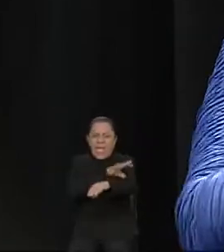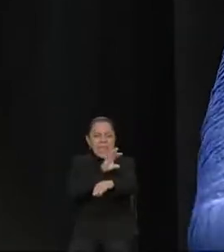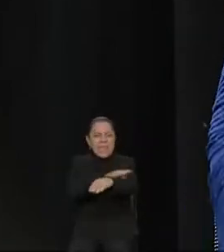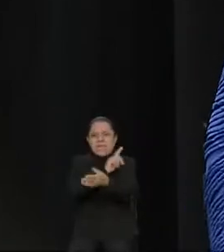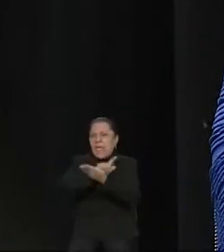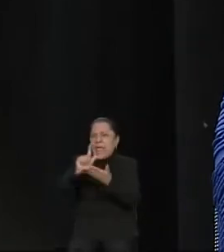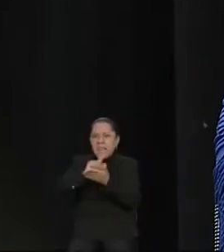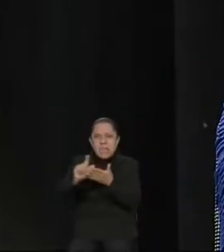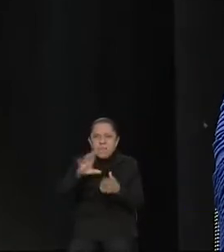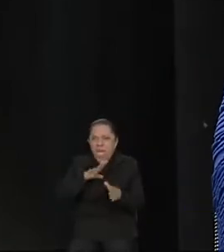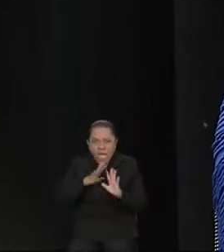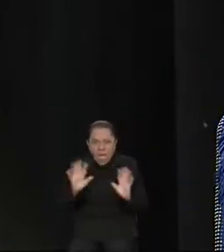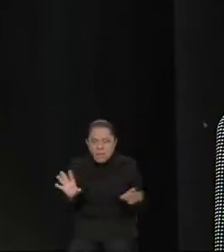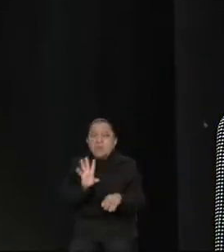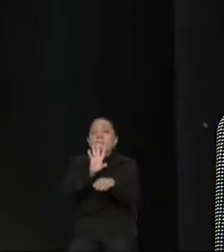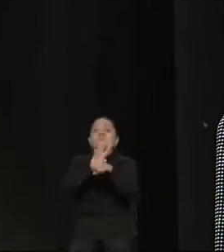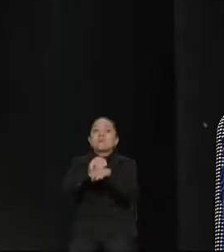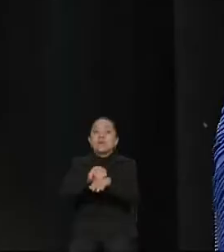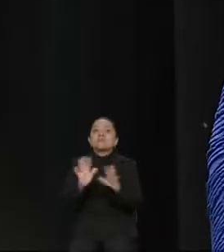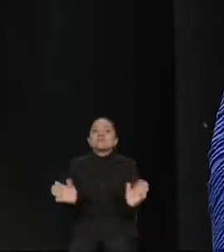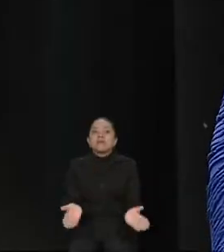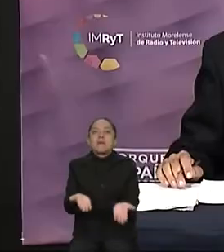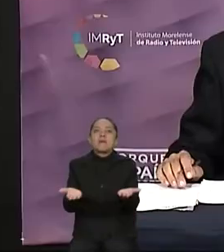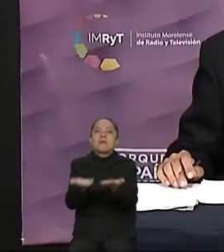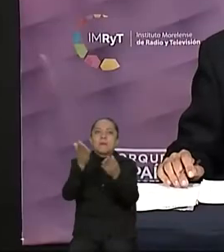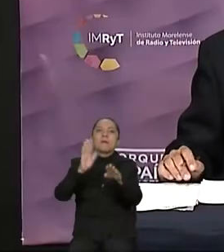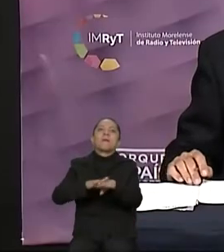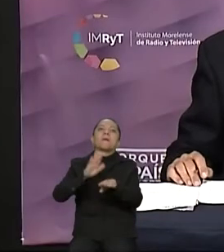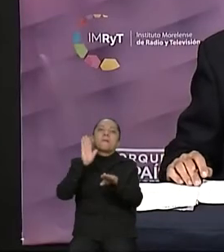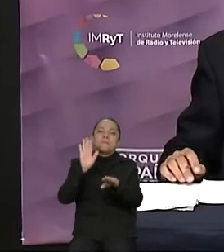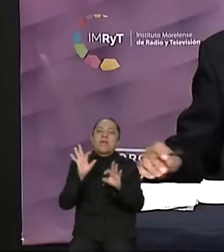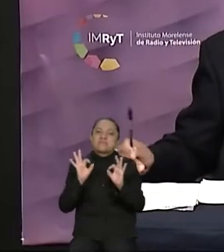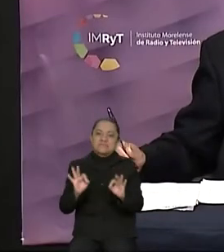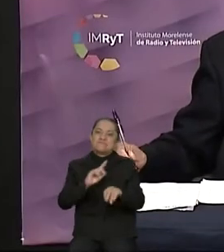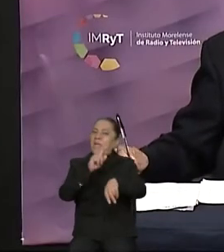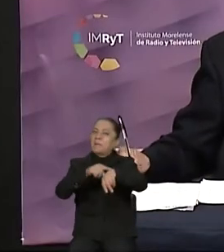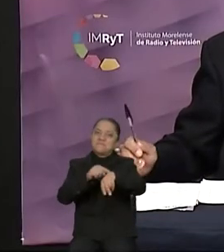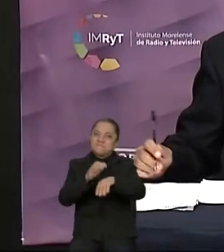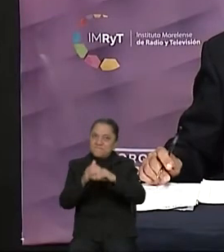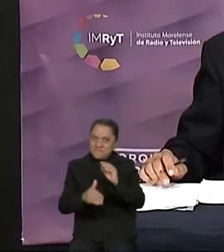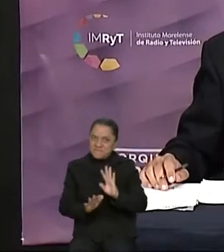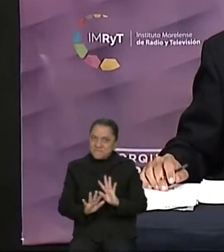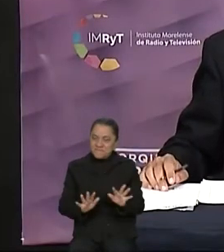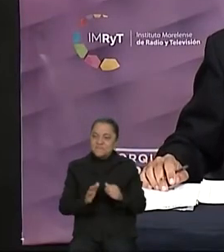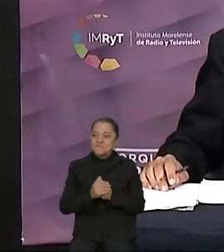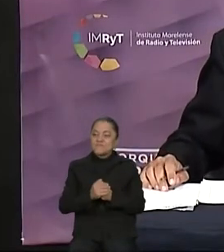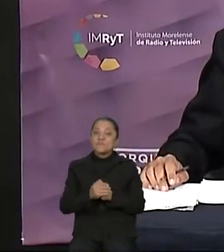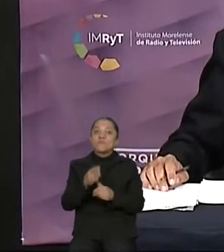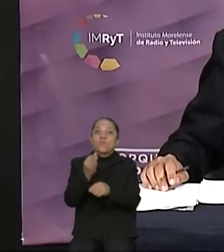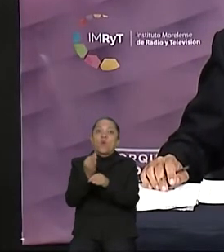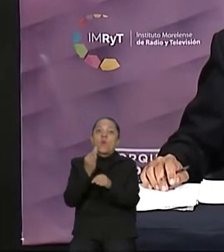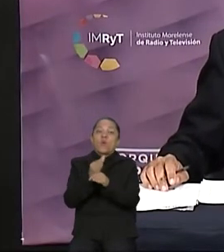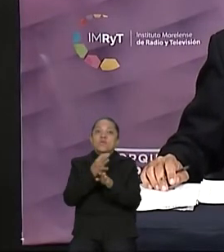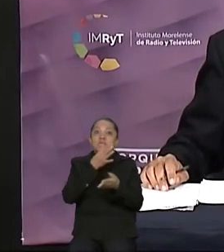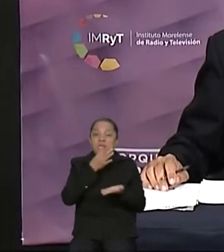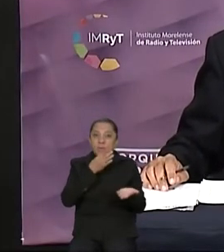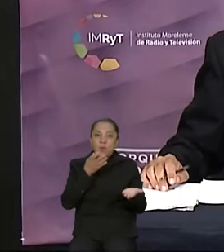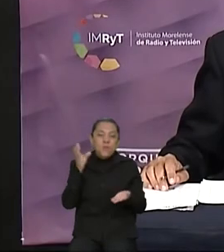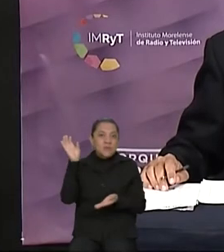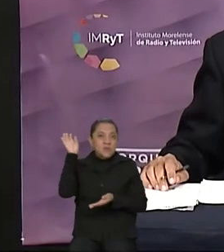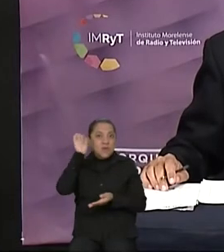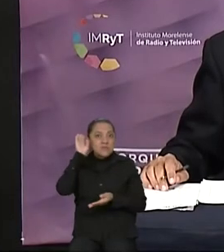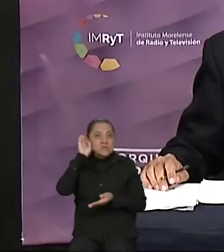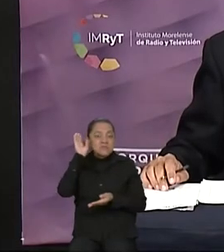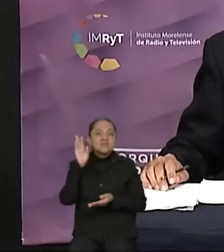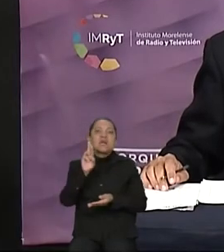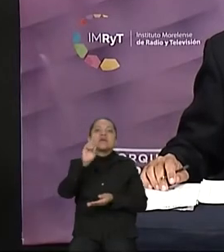permitan también incentivar nuestro candidato. Terminó su tiempo. Muchas gracias. Se terminó su tiempo. Es momento ahora de escuchar a Ricardo Calvo